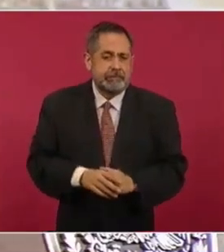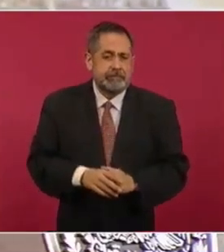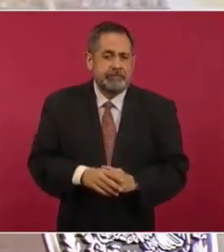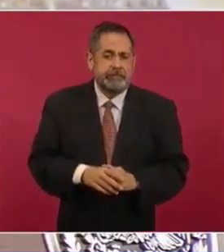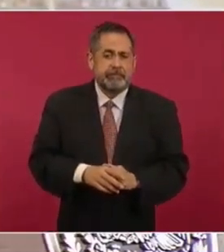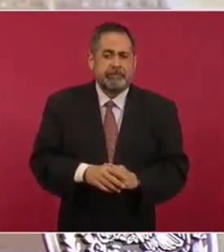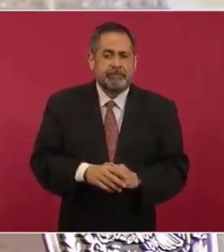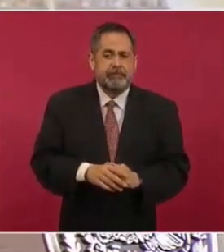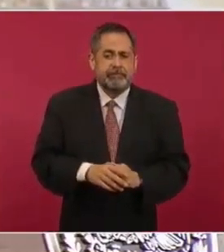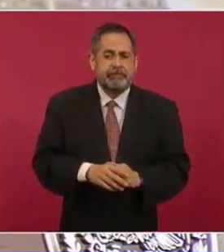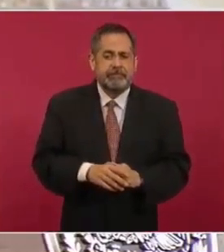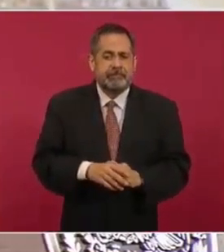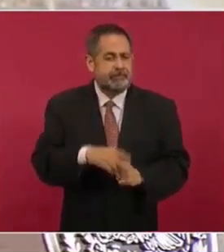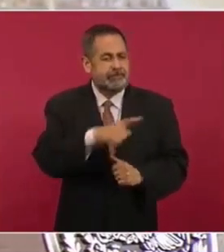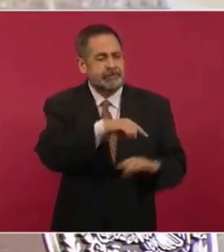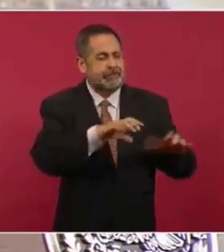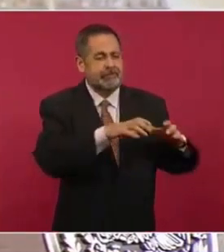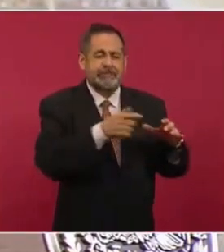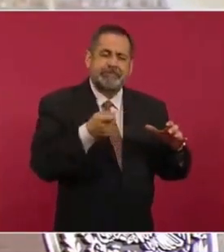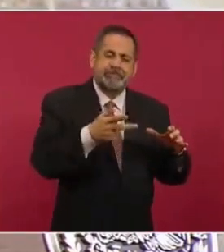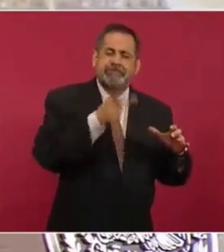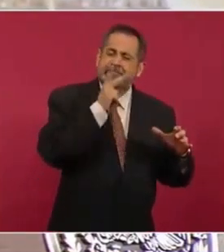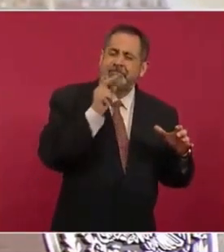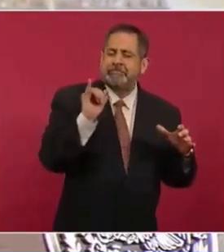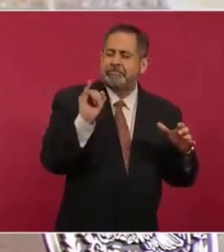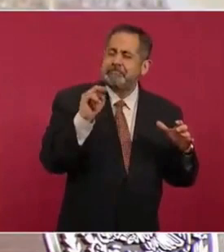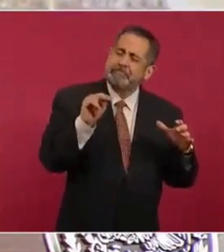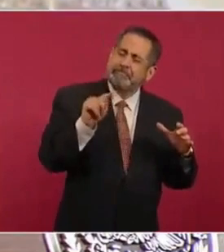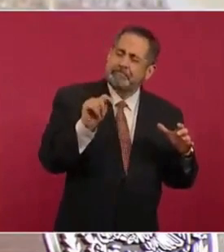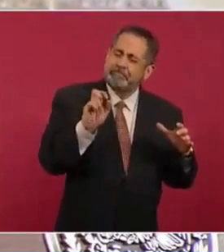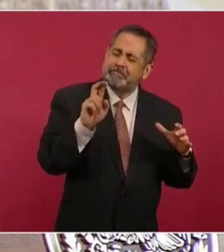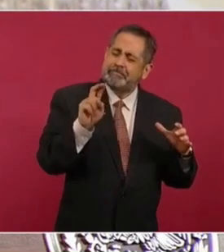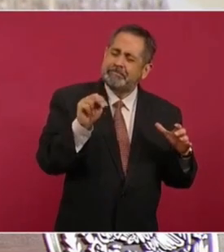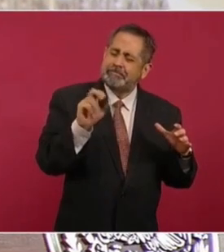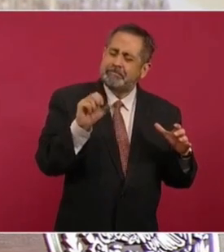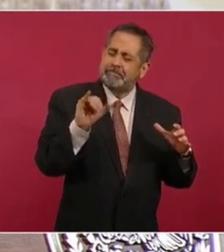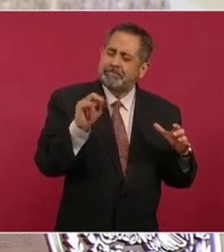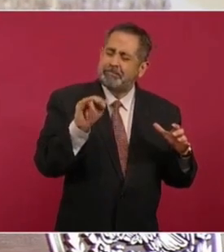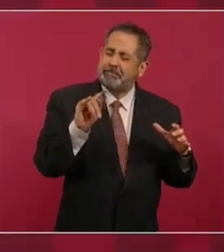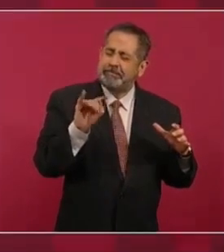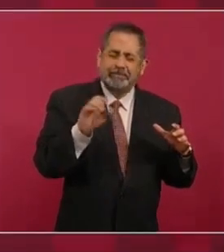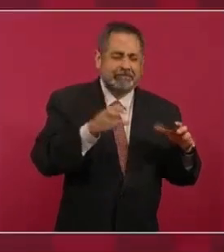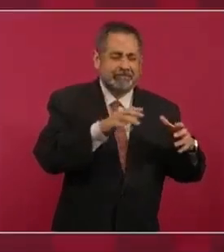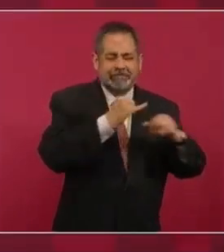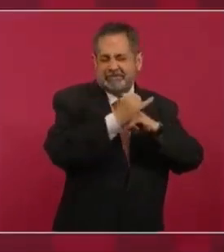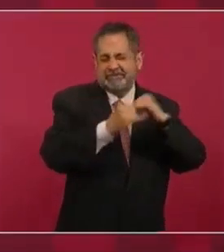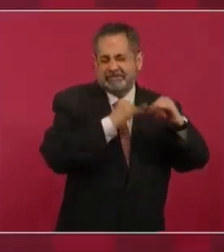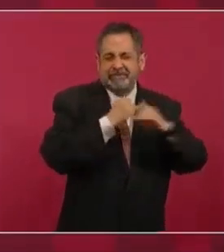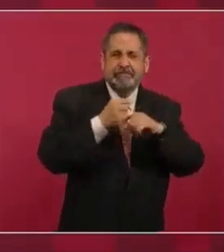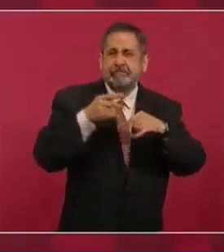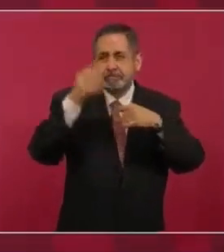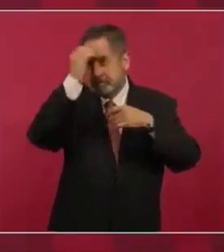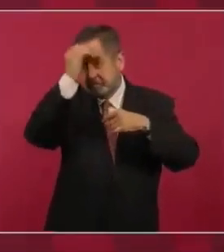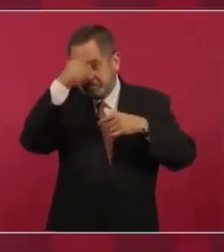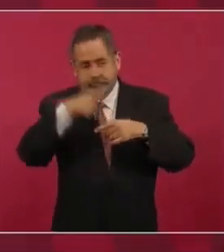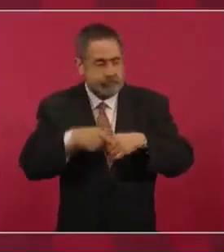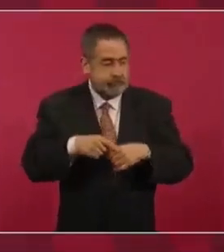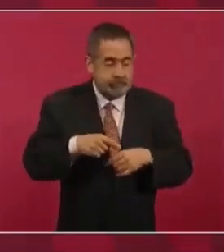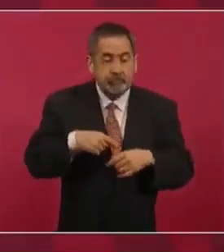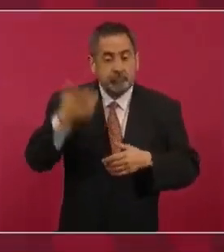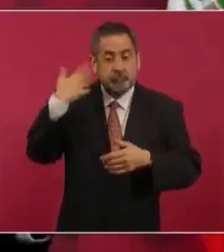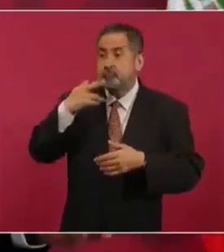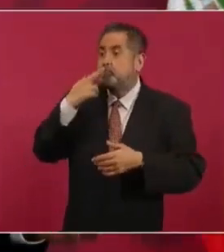Los internacionalistas, ahora que respondimos, qué barbaridad,